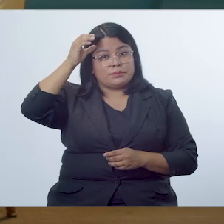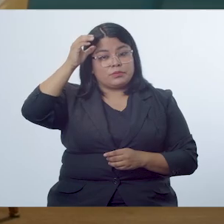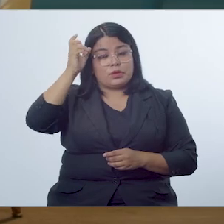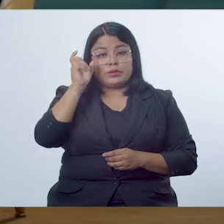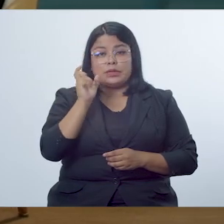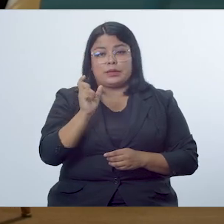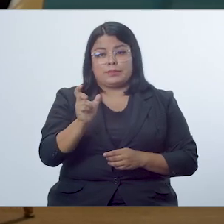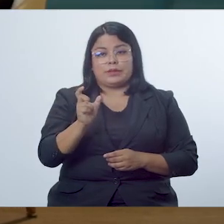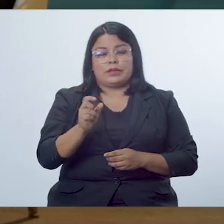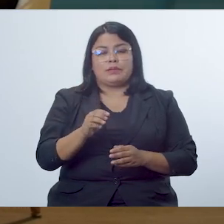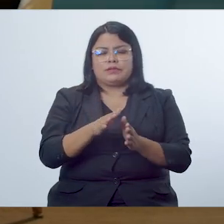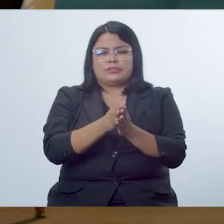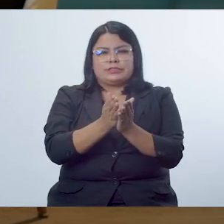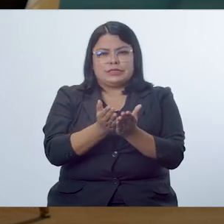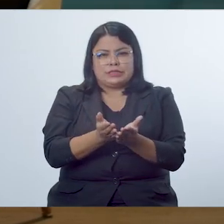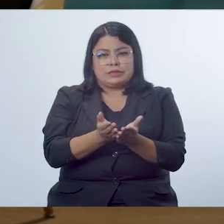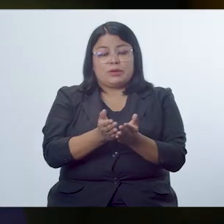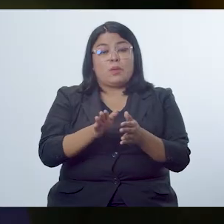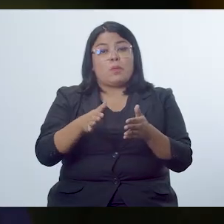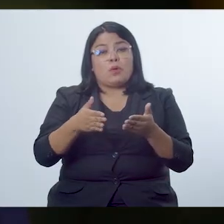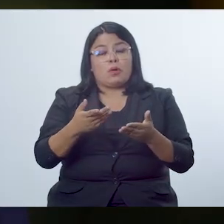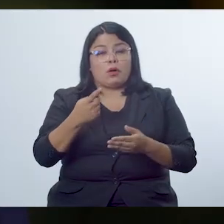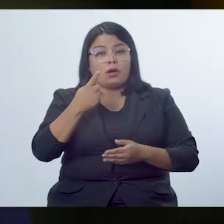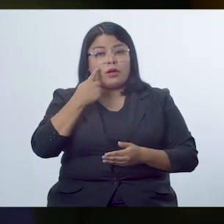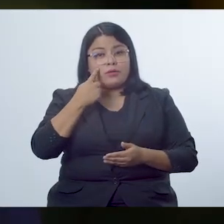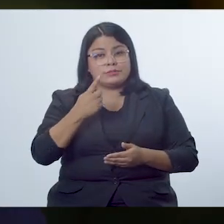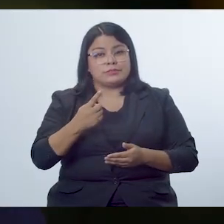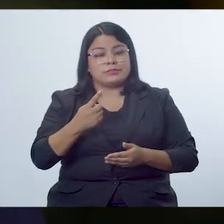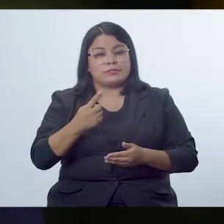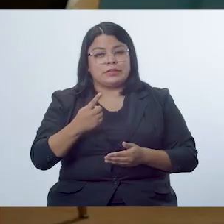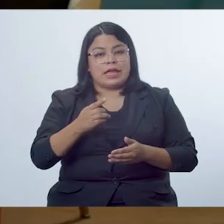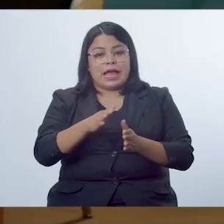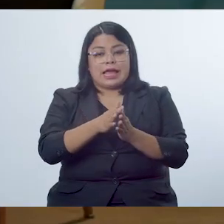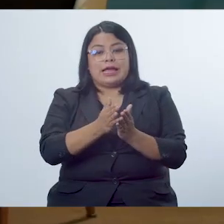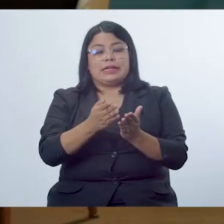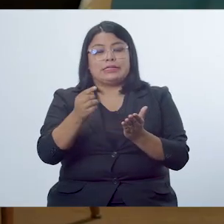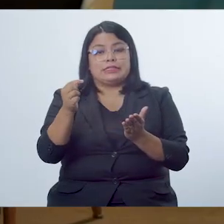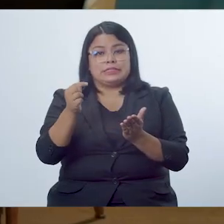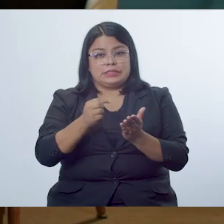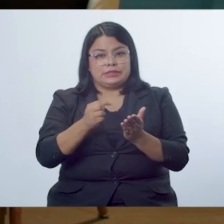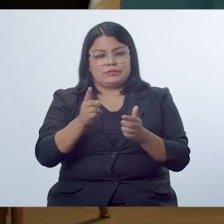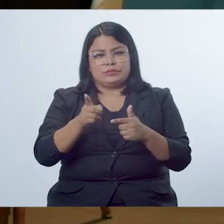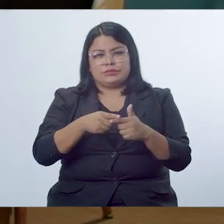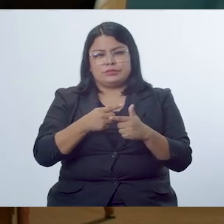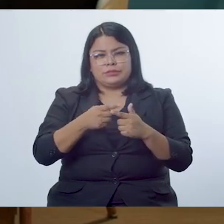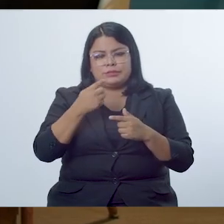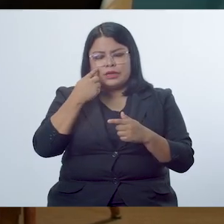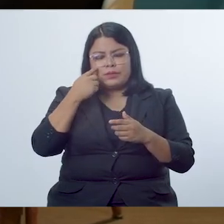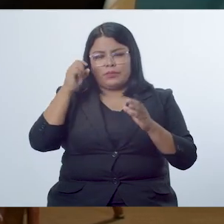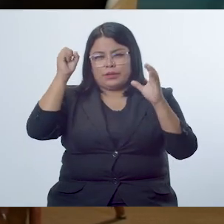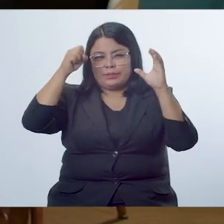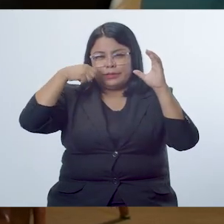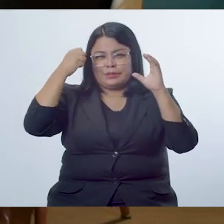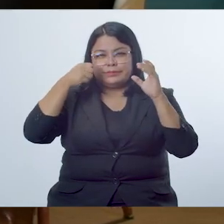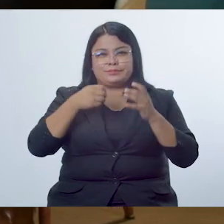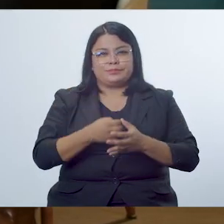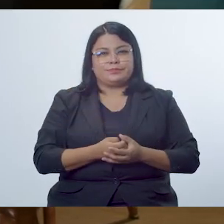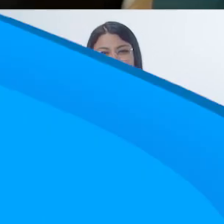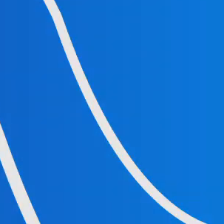en este caso la del libro de texto, porque nos vamos a referir precisamente al libro de texto. Para eso veamos la siguiente cápsula.